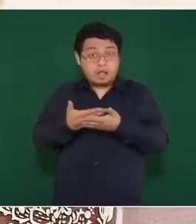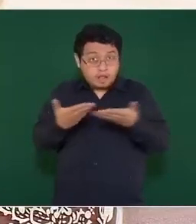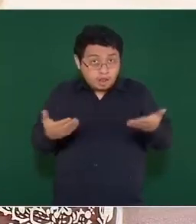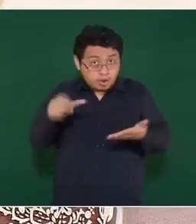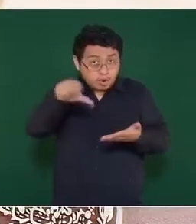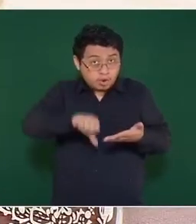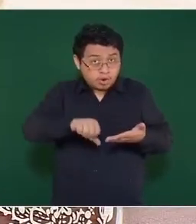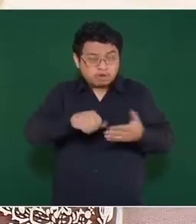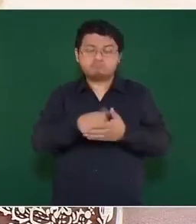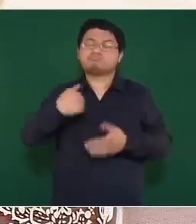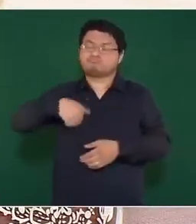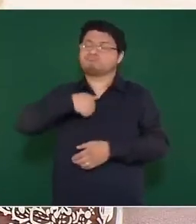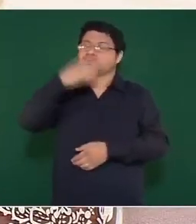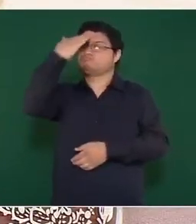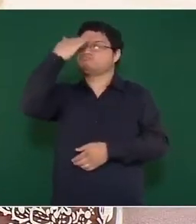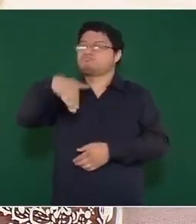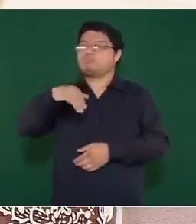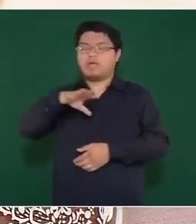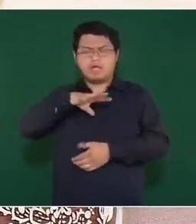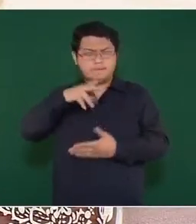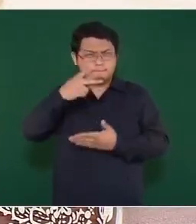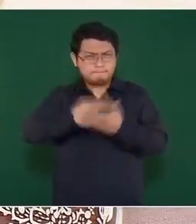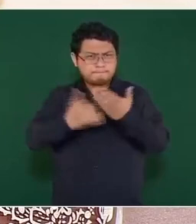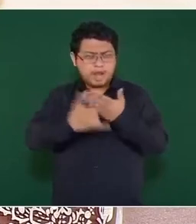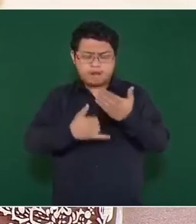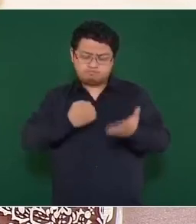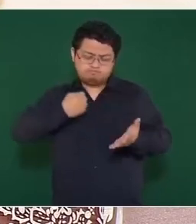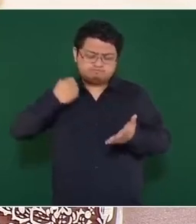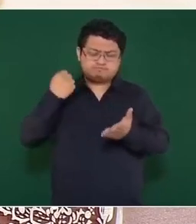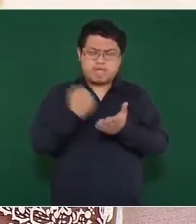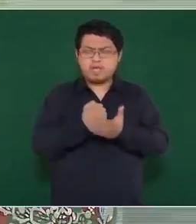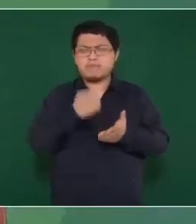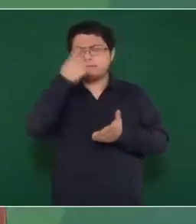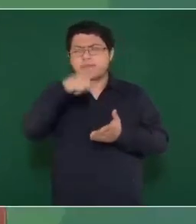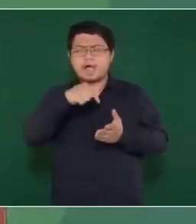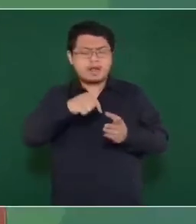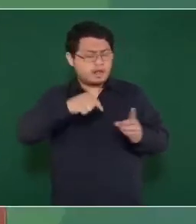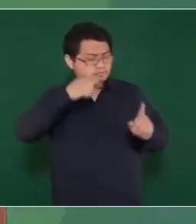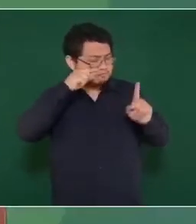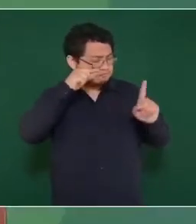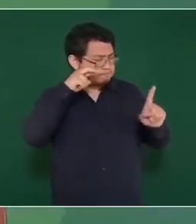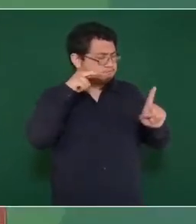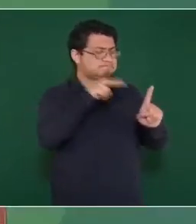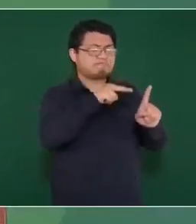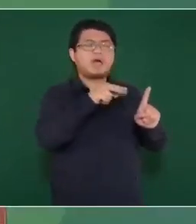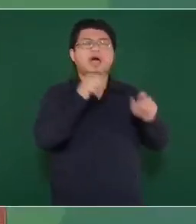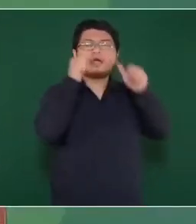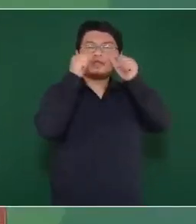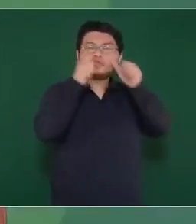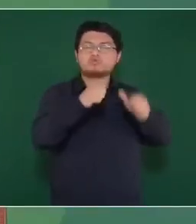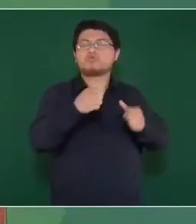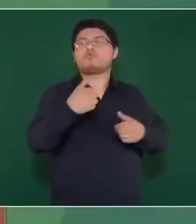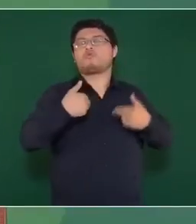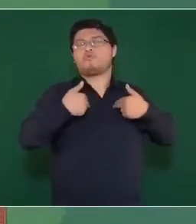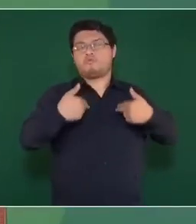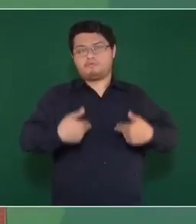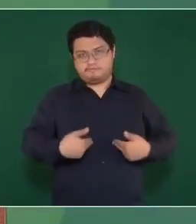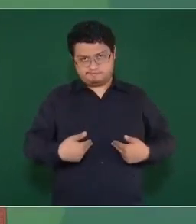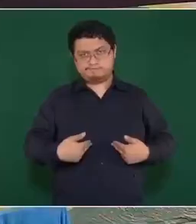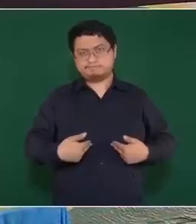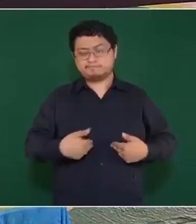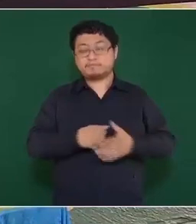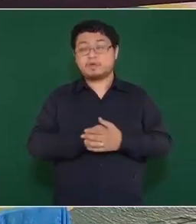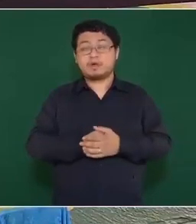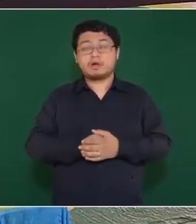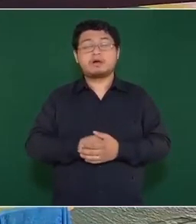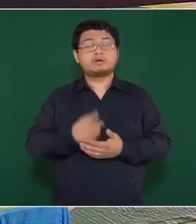Ortiz Mena sabemos que presenta un proyecto de sentencia persuasivo y humano. Y esperamos con toda la emoción del mundo